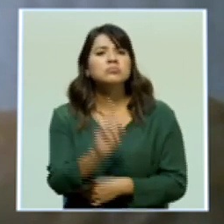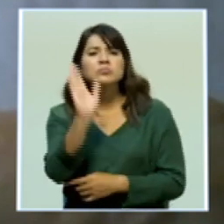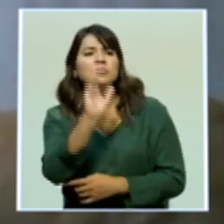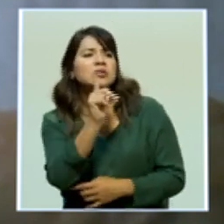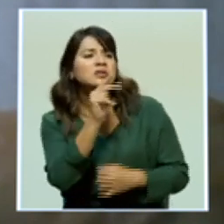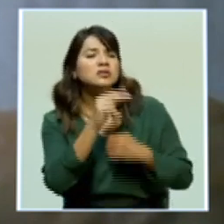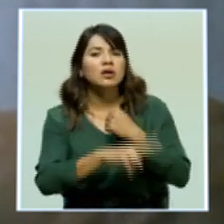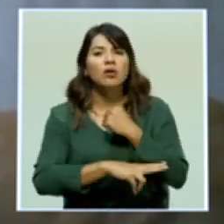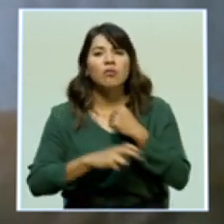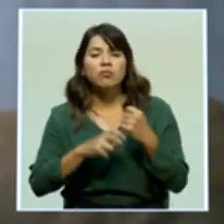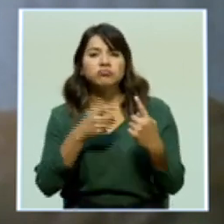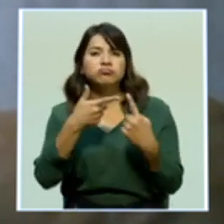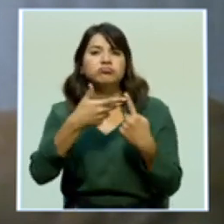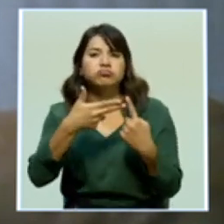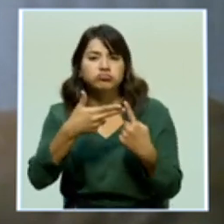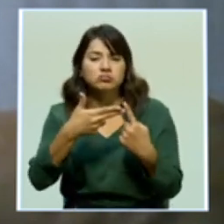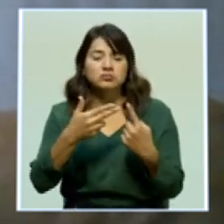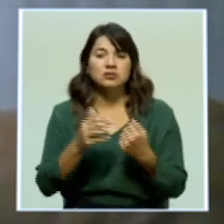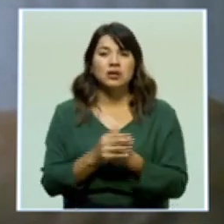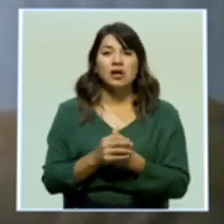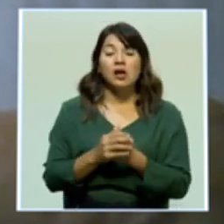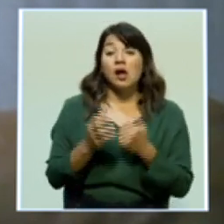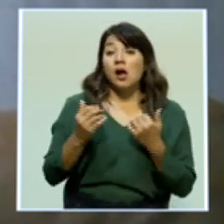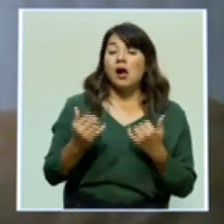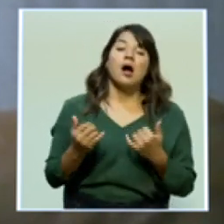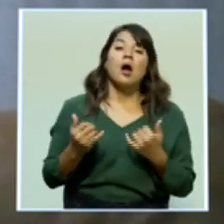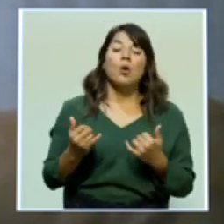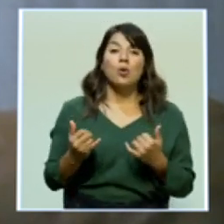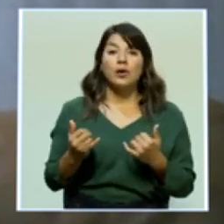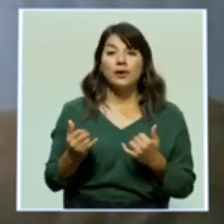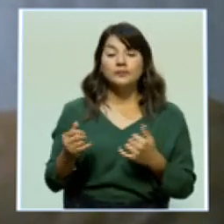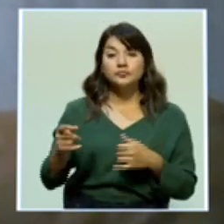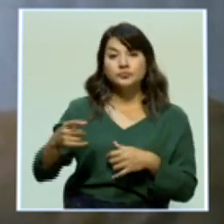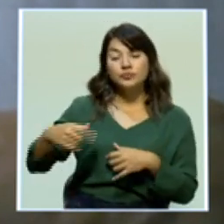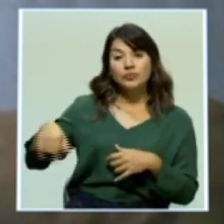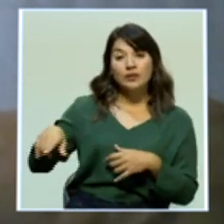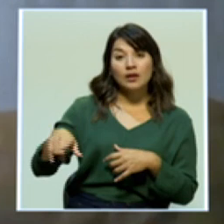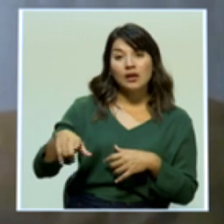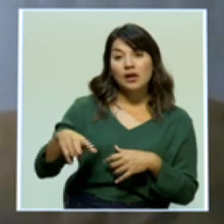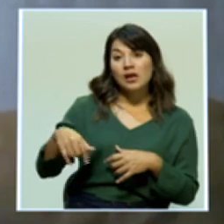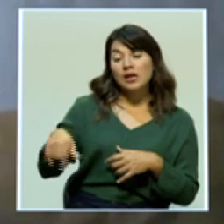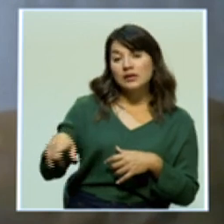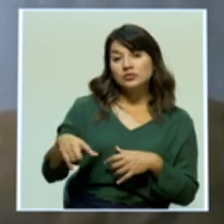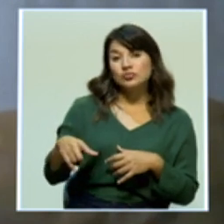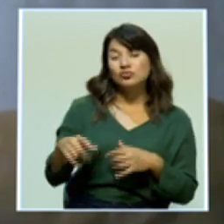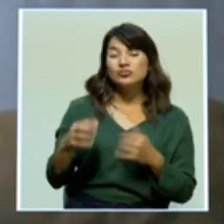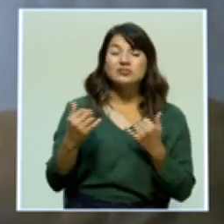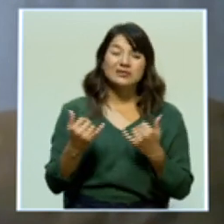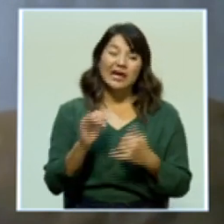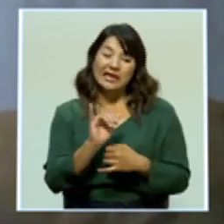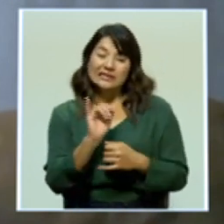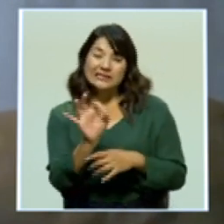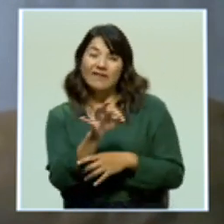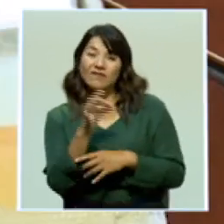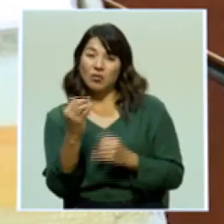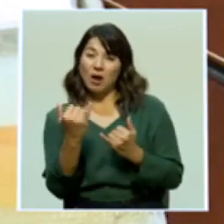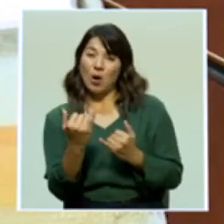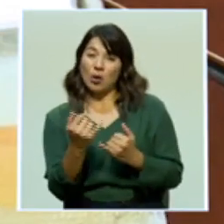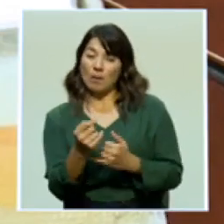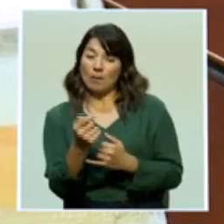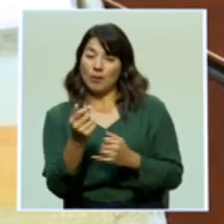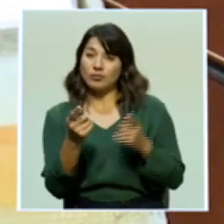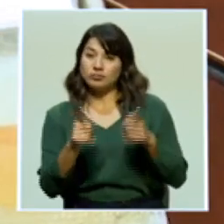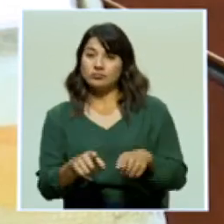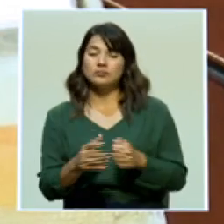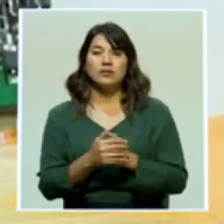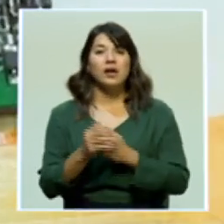grupo más importante en casco que ahorita nos está dando algún tipo de incidencia. Años